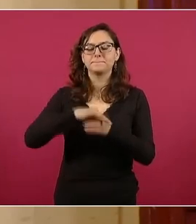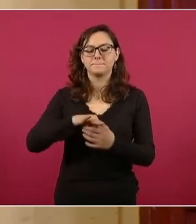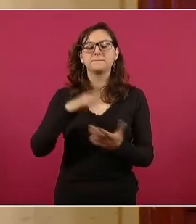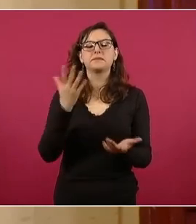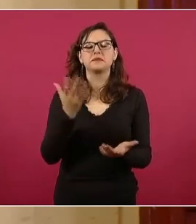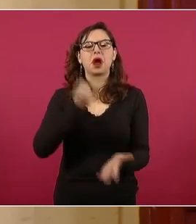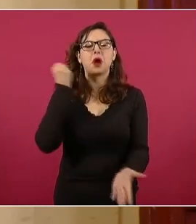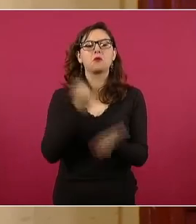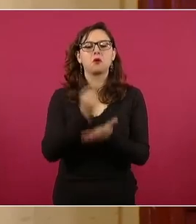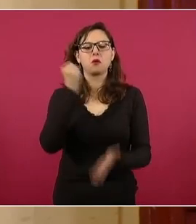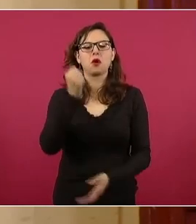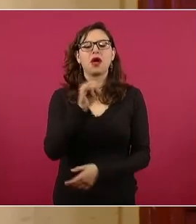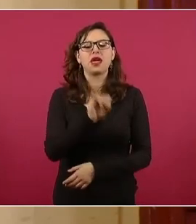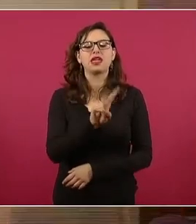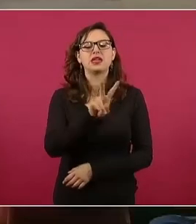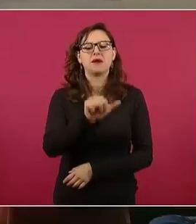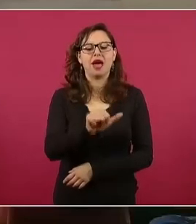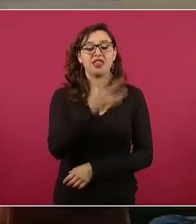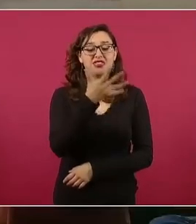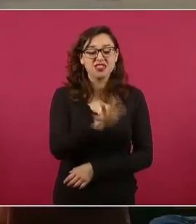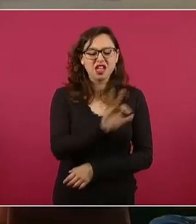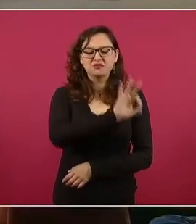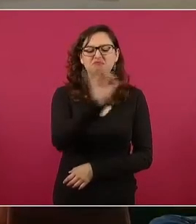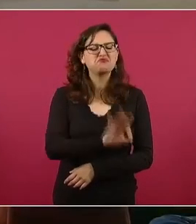del 10 al 15 por ciento.